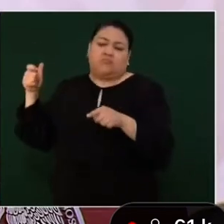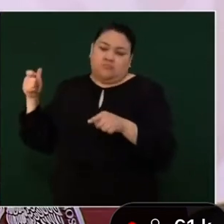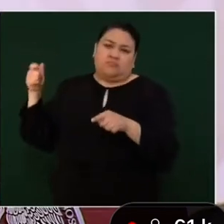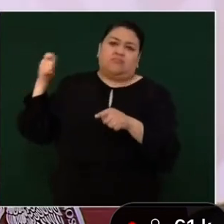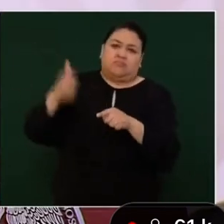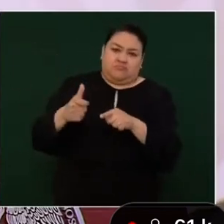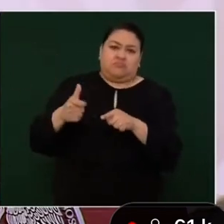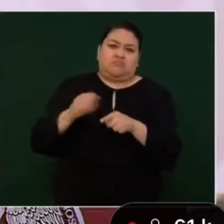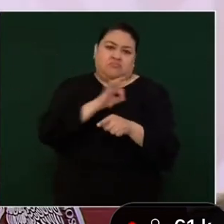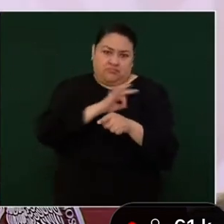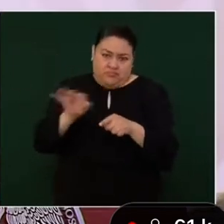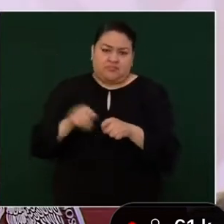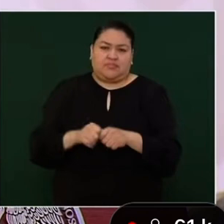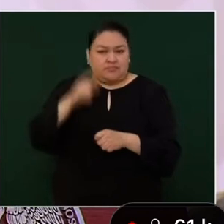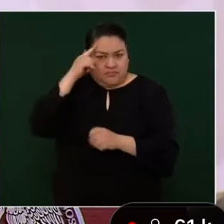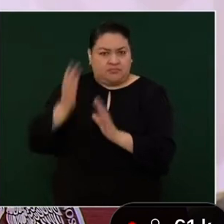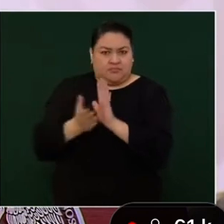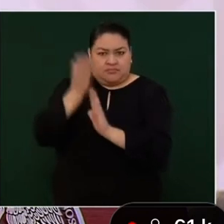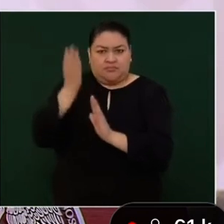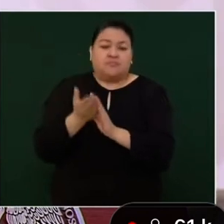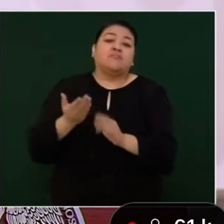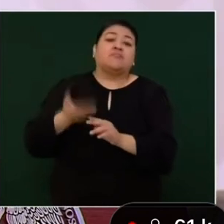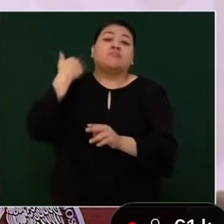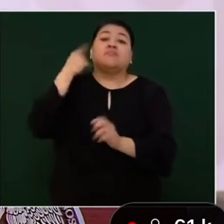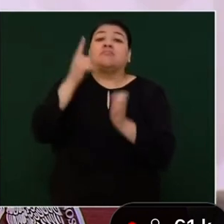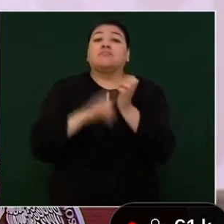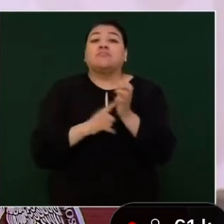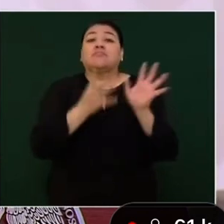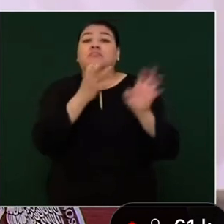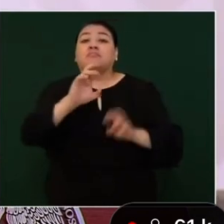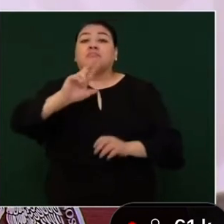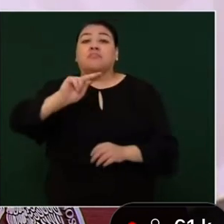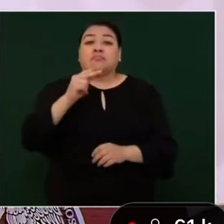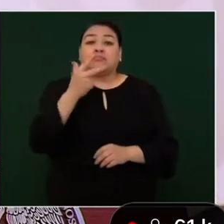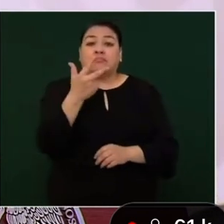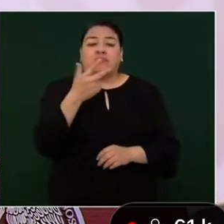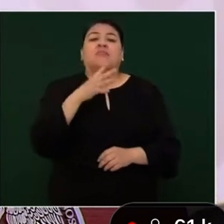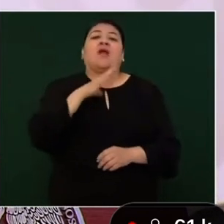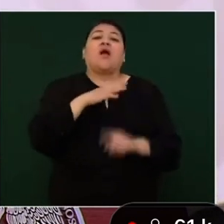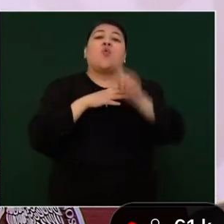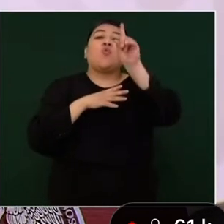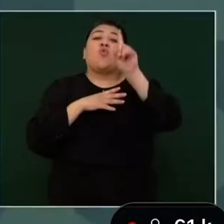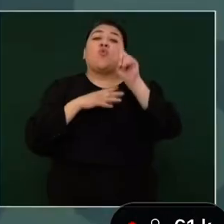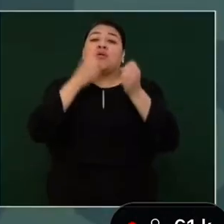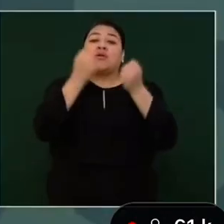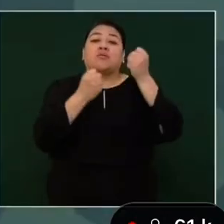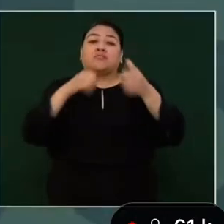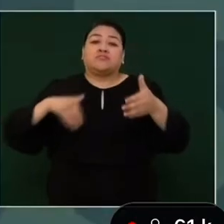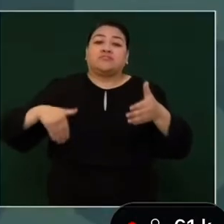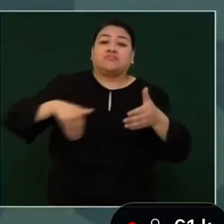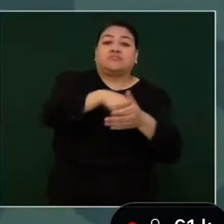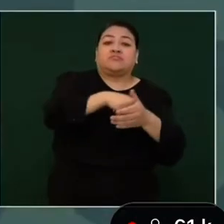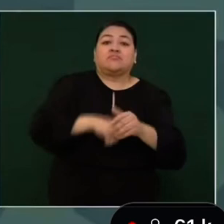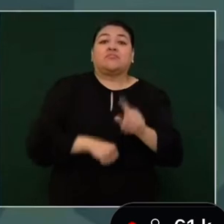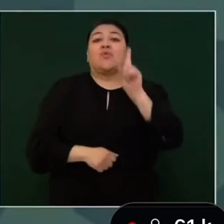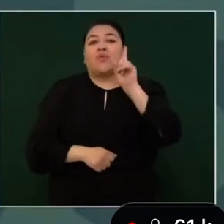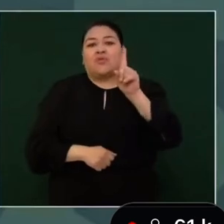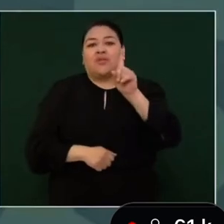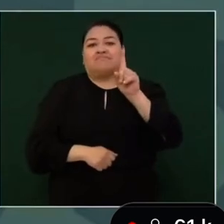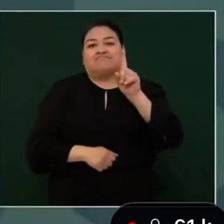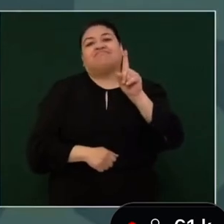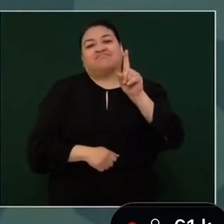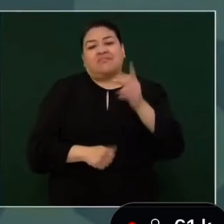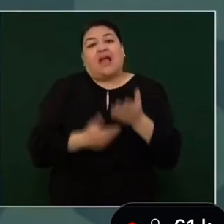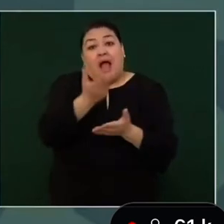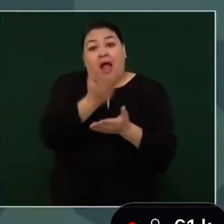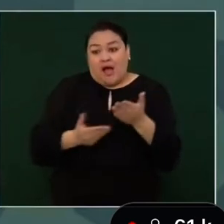privados. Desde 1988 sólo existe una central camionera en la capital. Hoy en día con